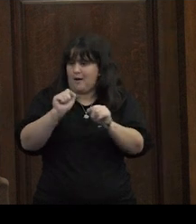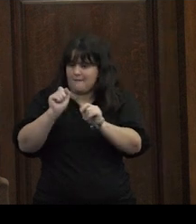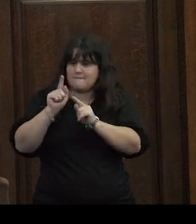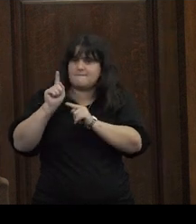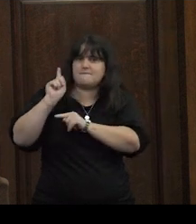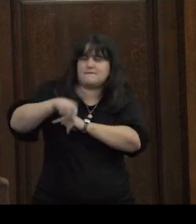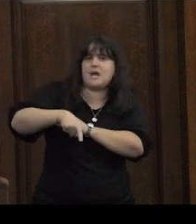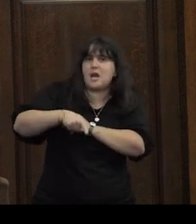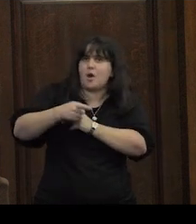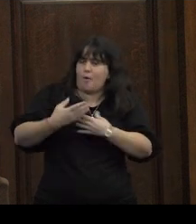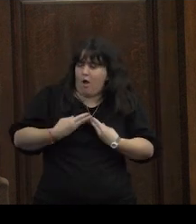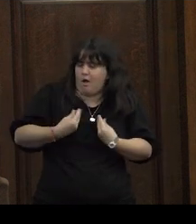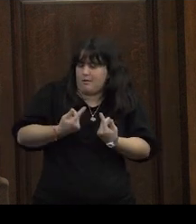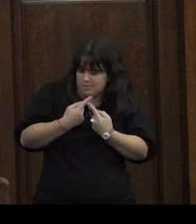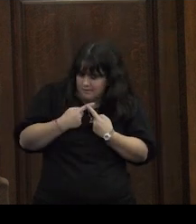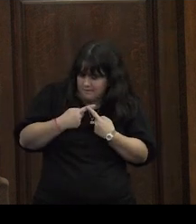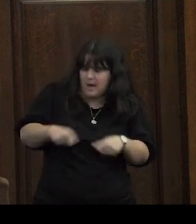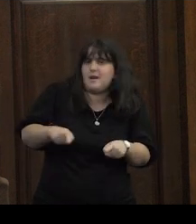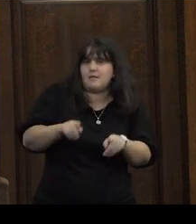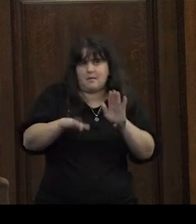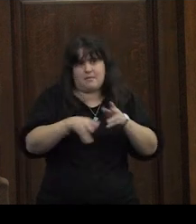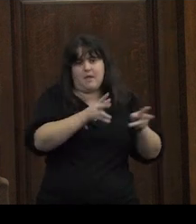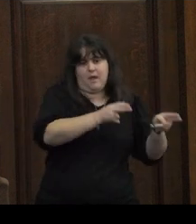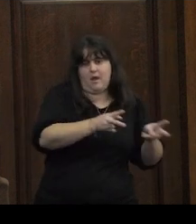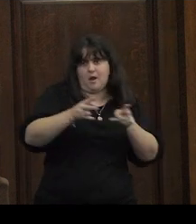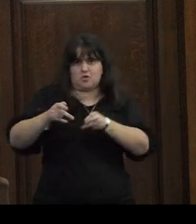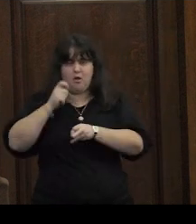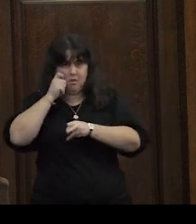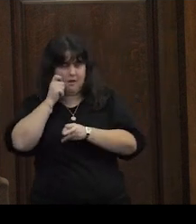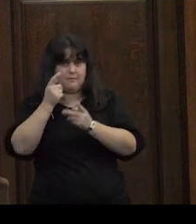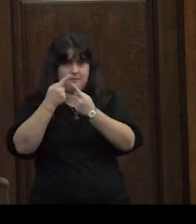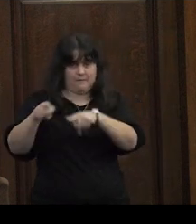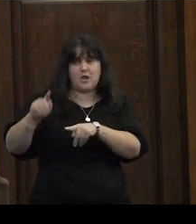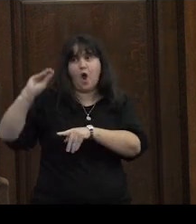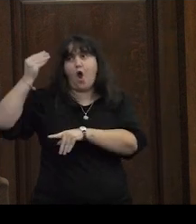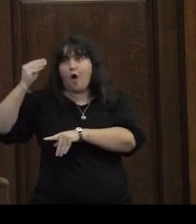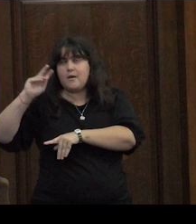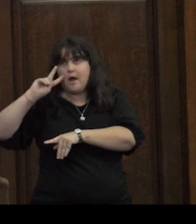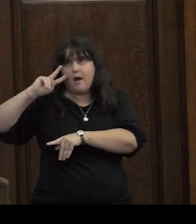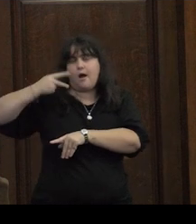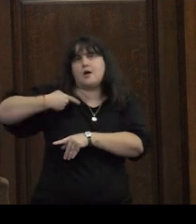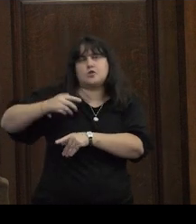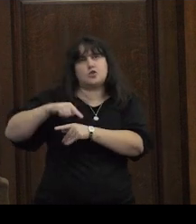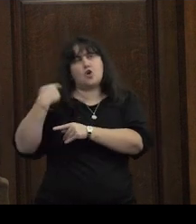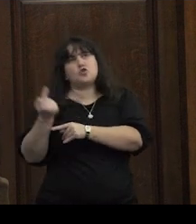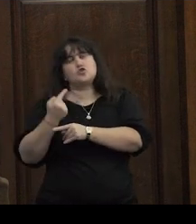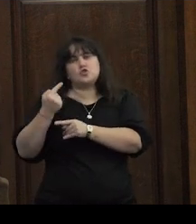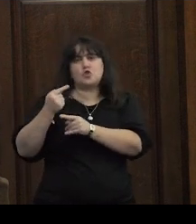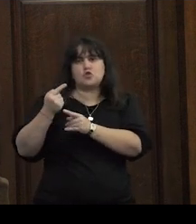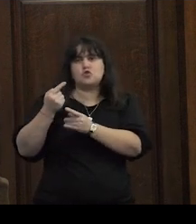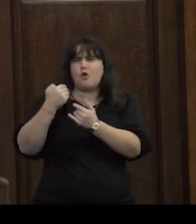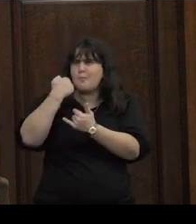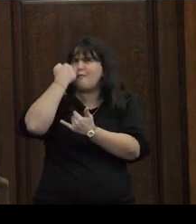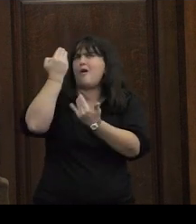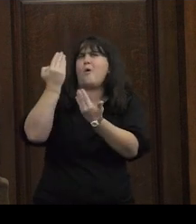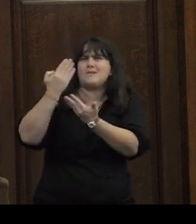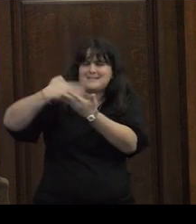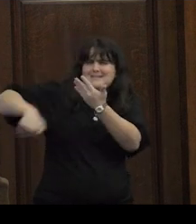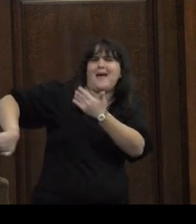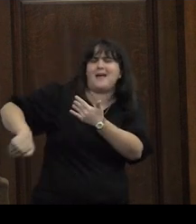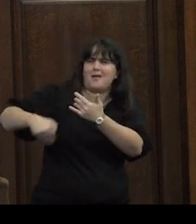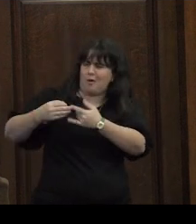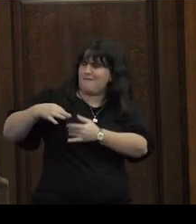gramática emotiva diferenciada generacionalmente los jóvenes se perciben como sujetos que tienen menos vergüenza para